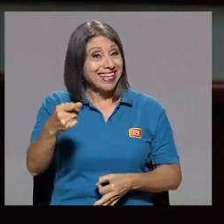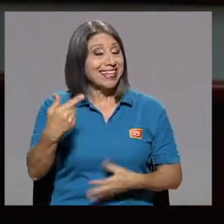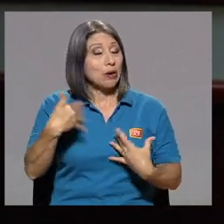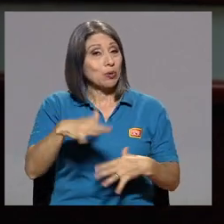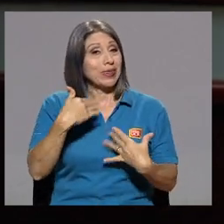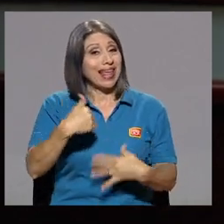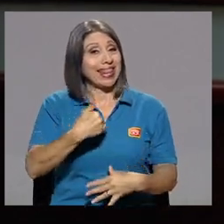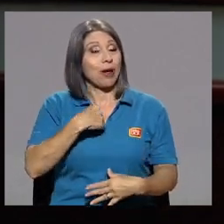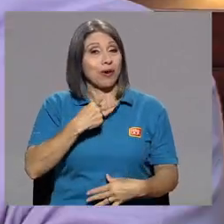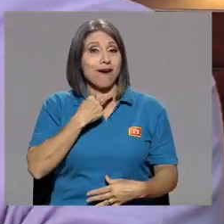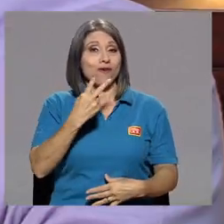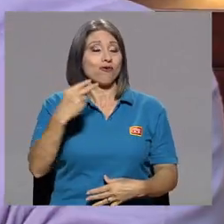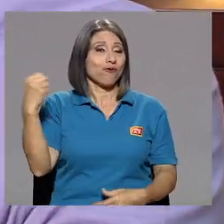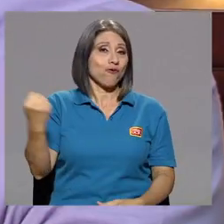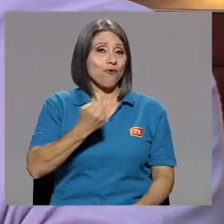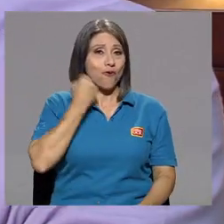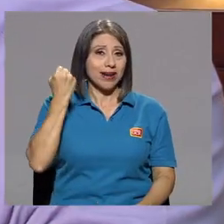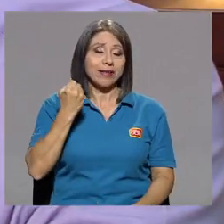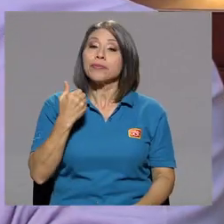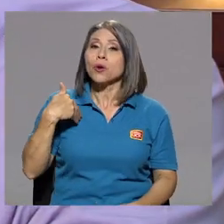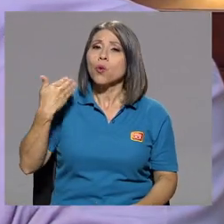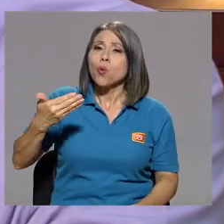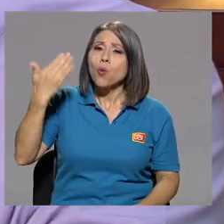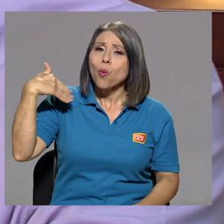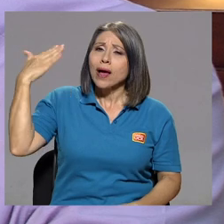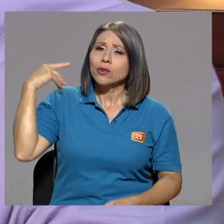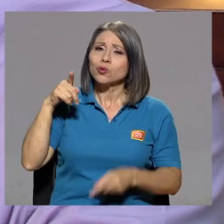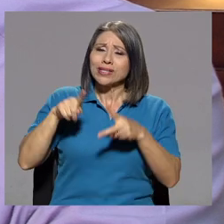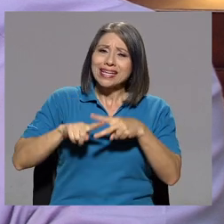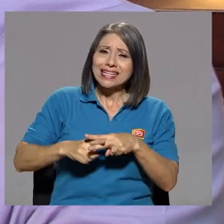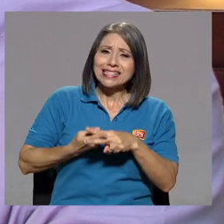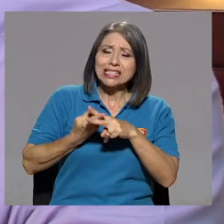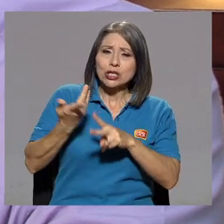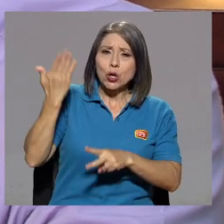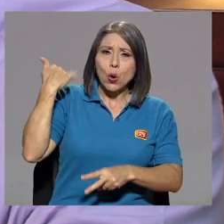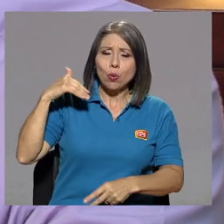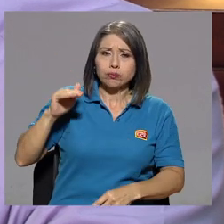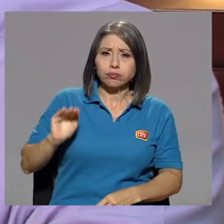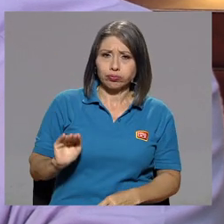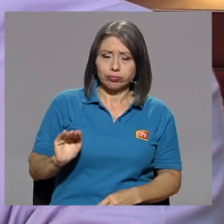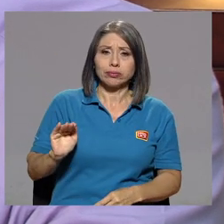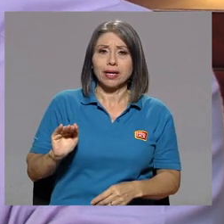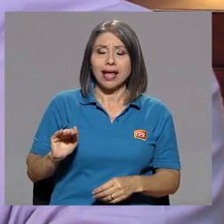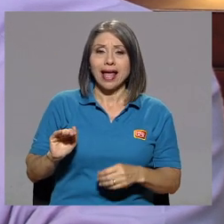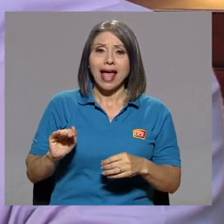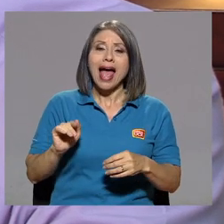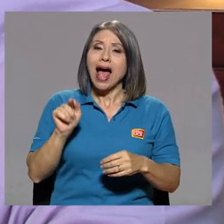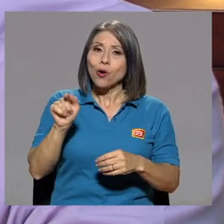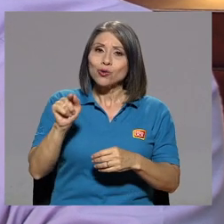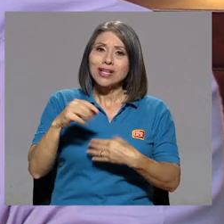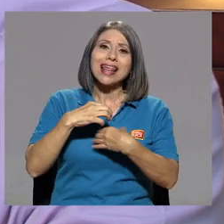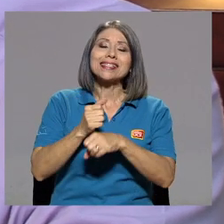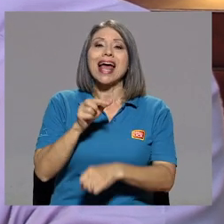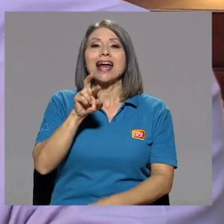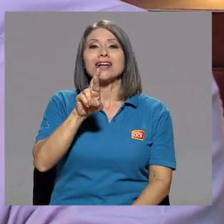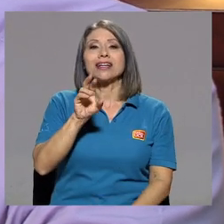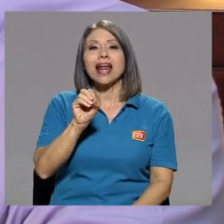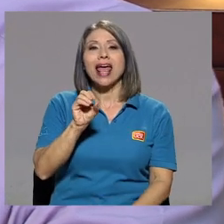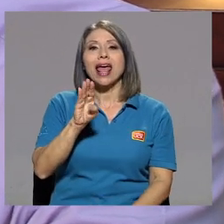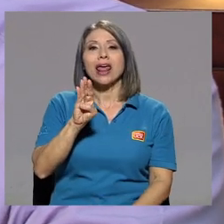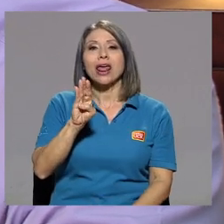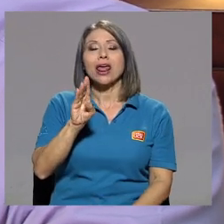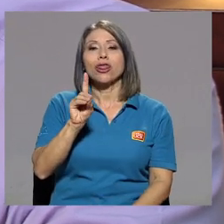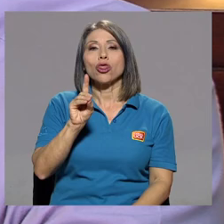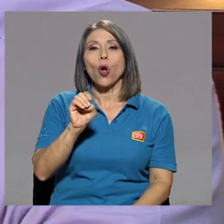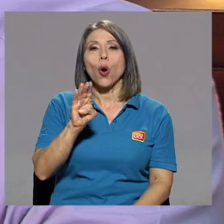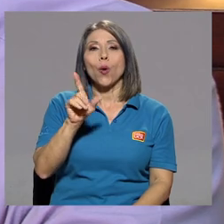voz fuerte también. Cuando usted inició en su etapa más de niña, inclusive hacía redoblante y creo que